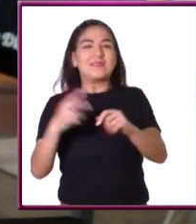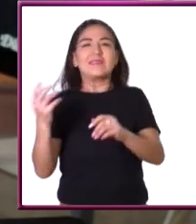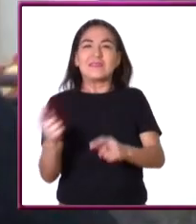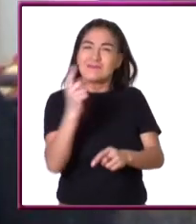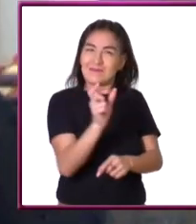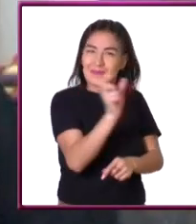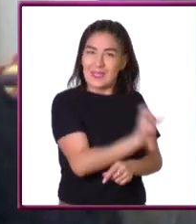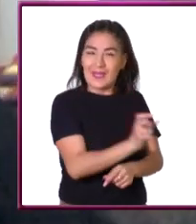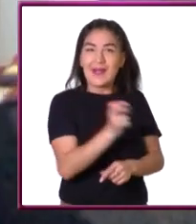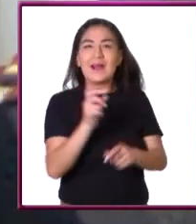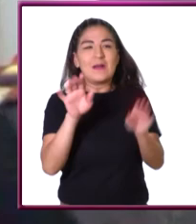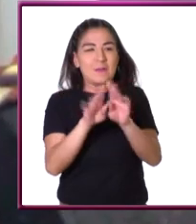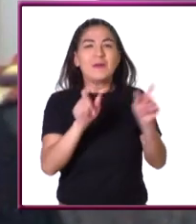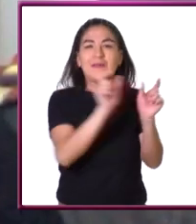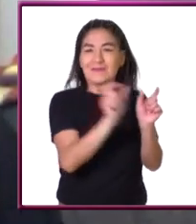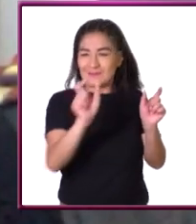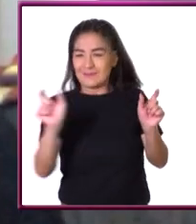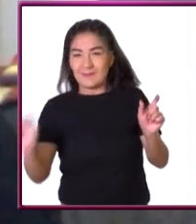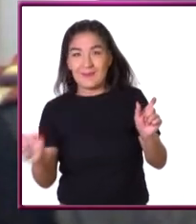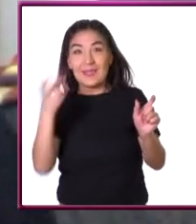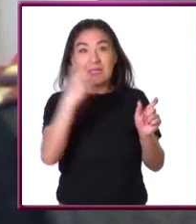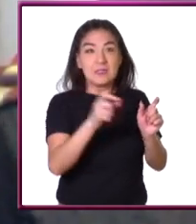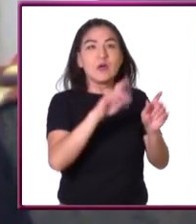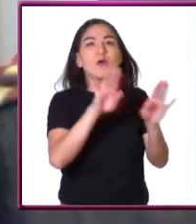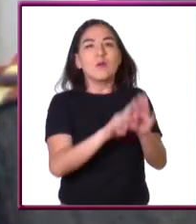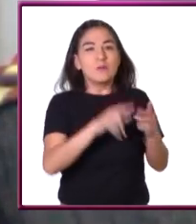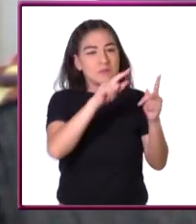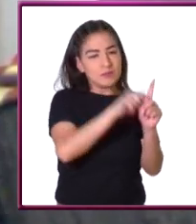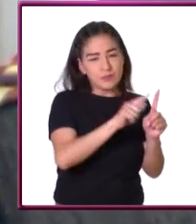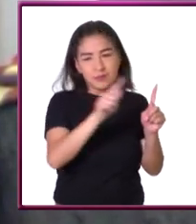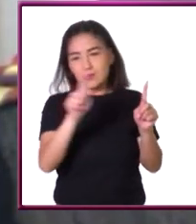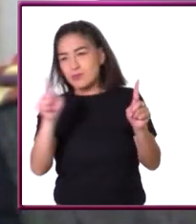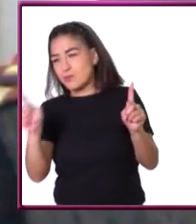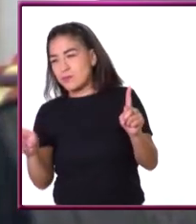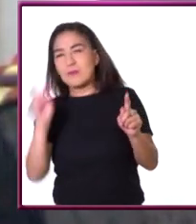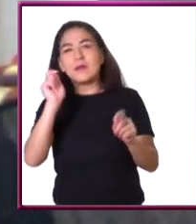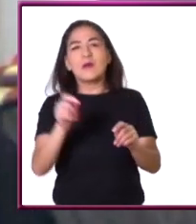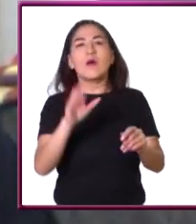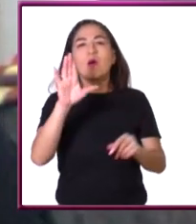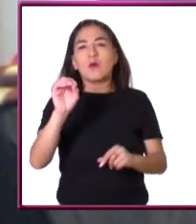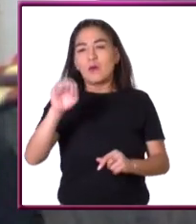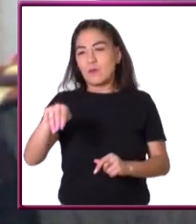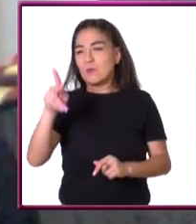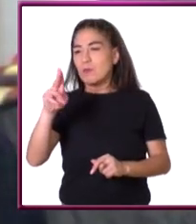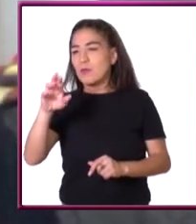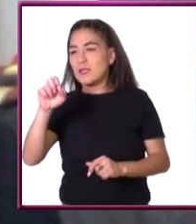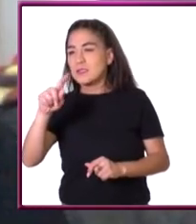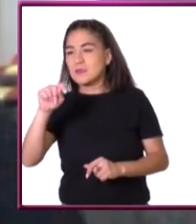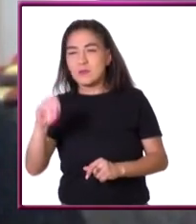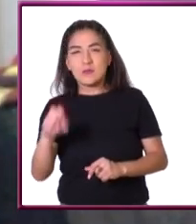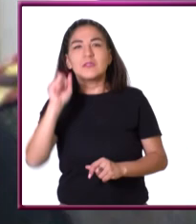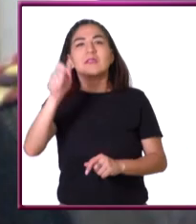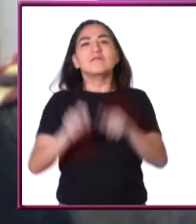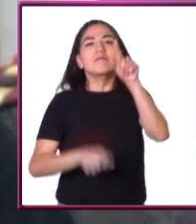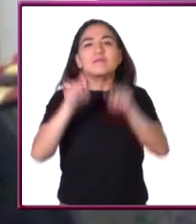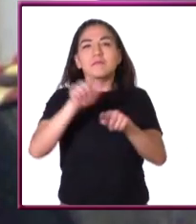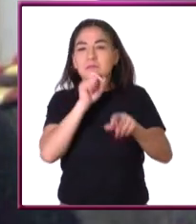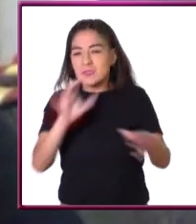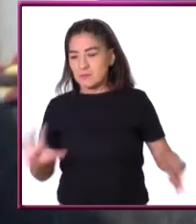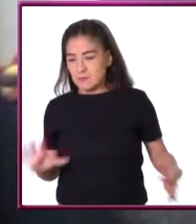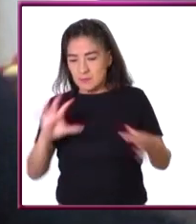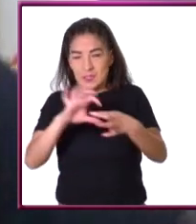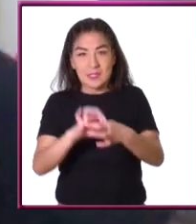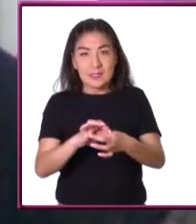cinco es diez entonces siempre y los otros números son números compuestos ¿a qué se refieren números compuestos? ¿qué dependen de los números